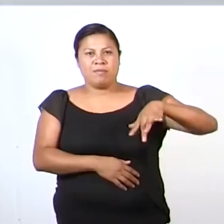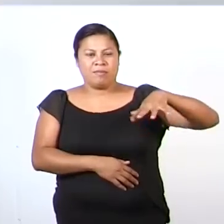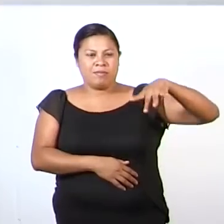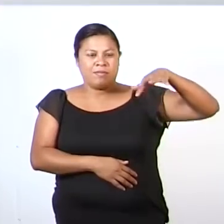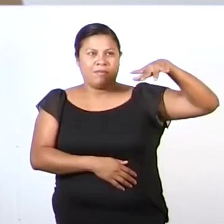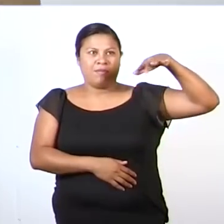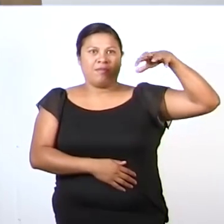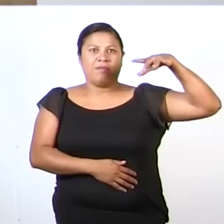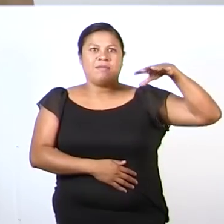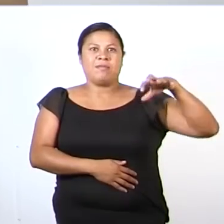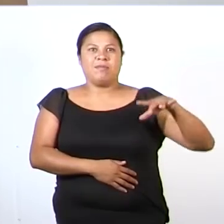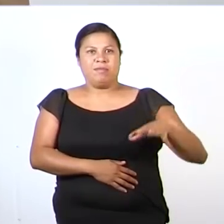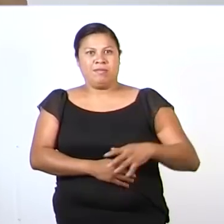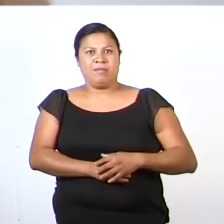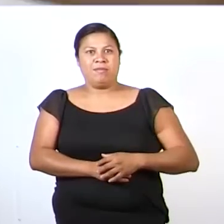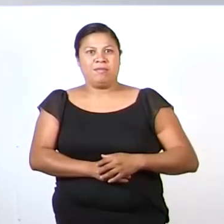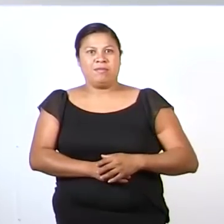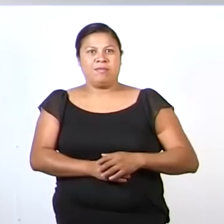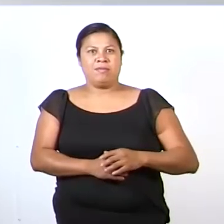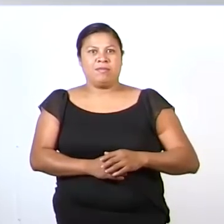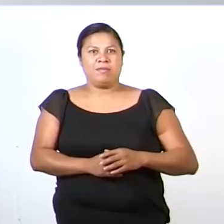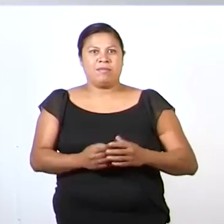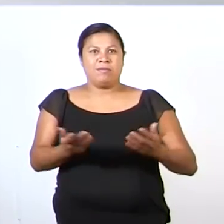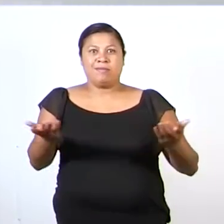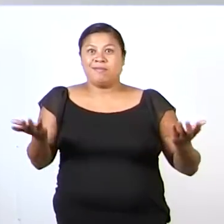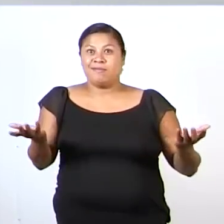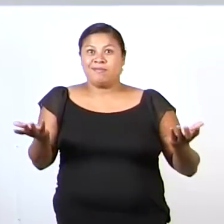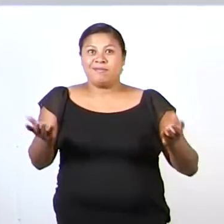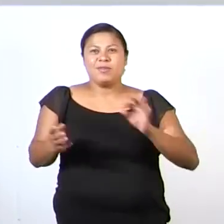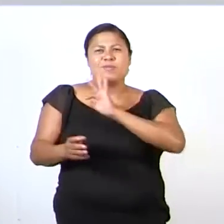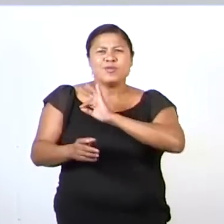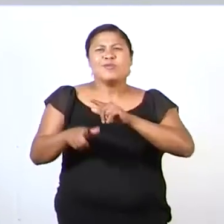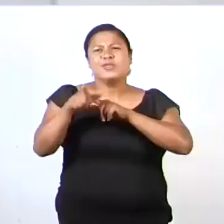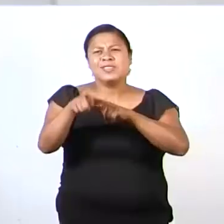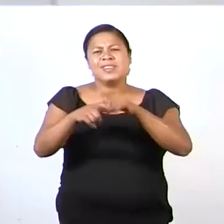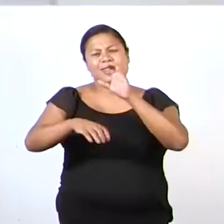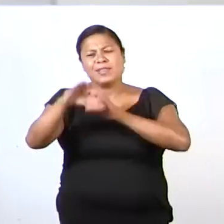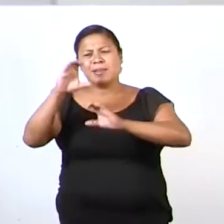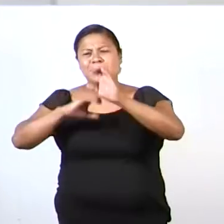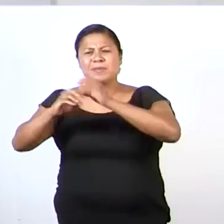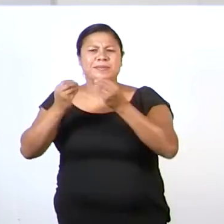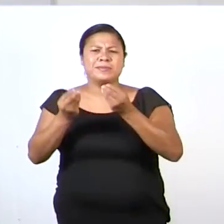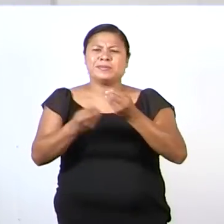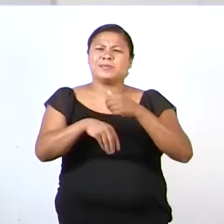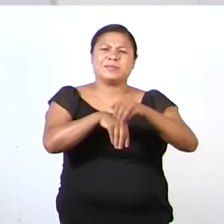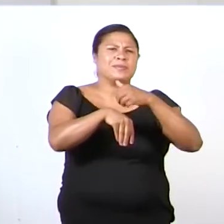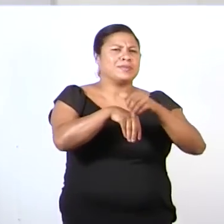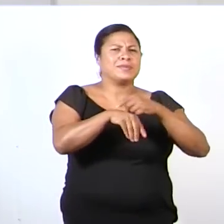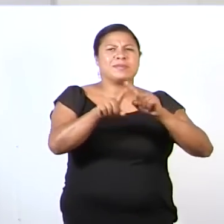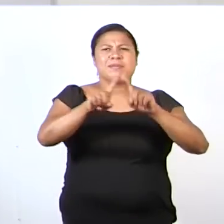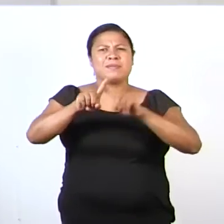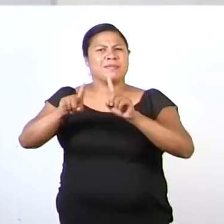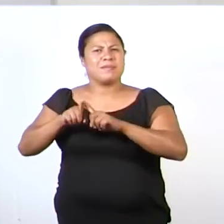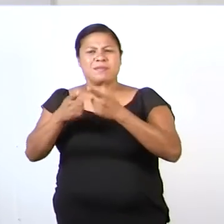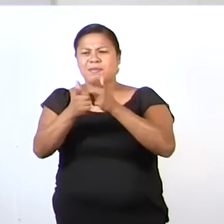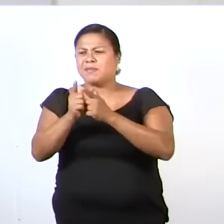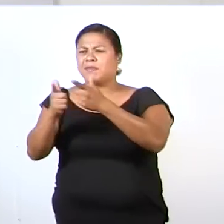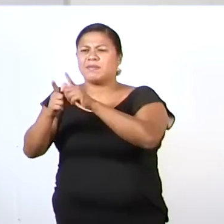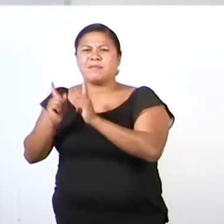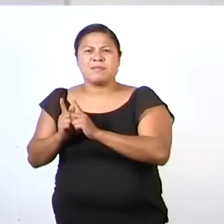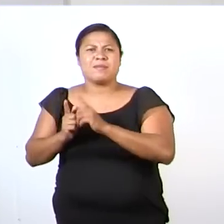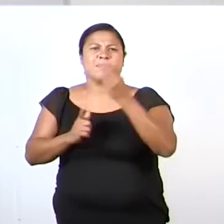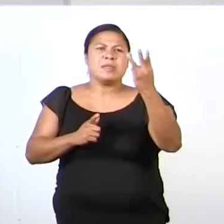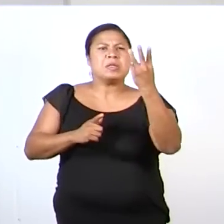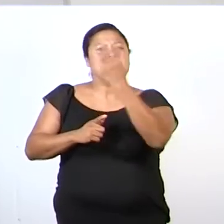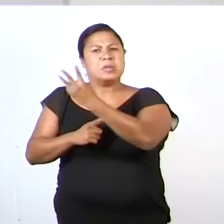tela de una araña Podemos seguir así y llegar a una infinidad de números y de colecciones De tres en